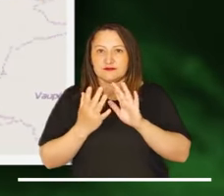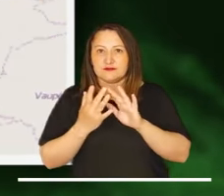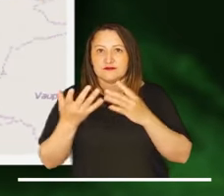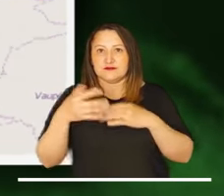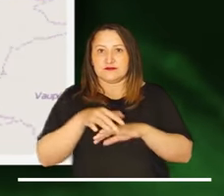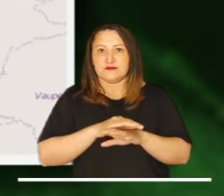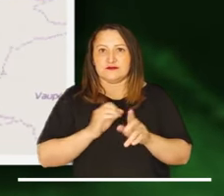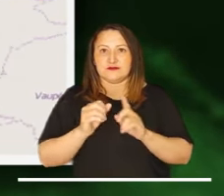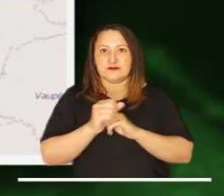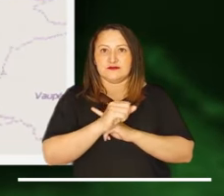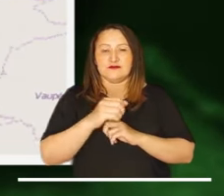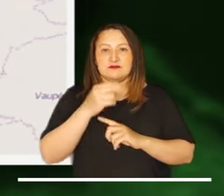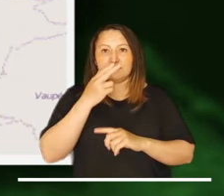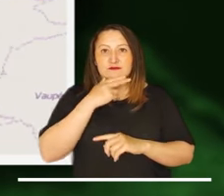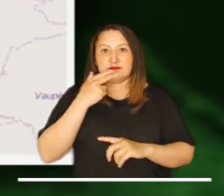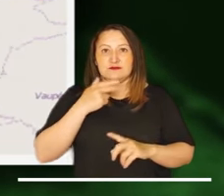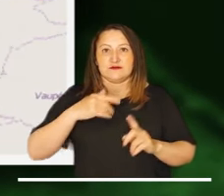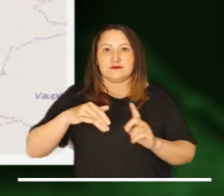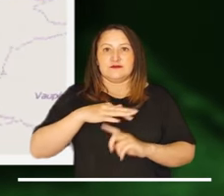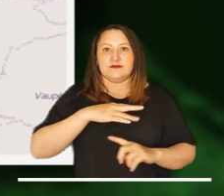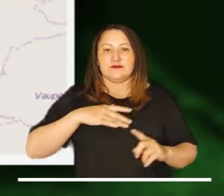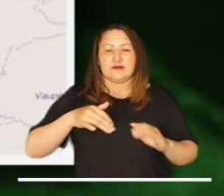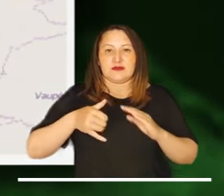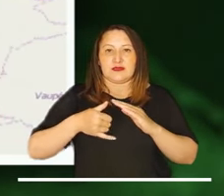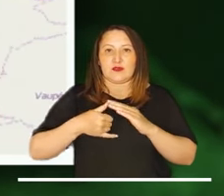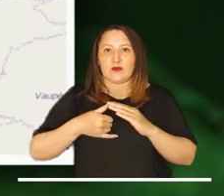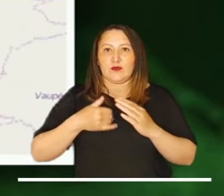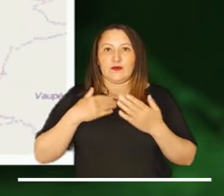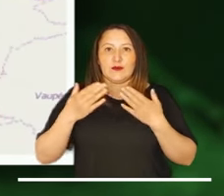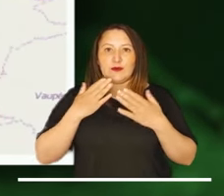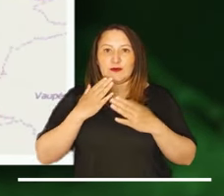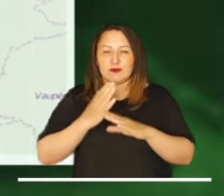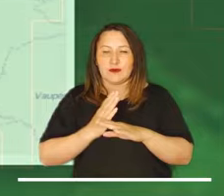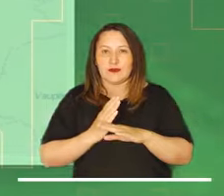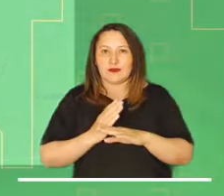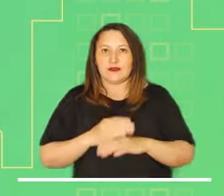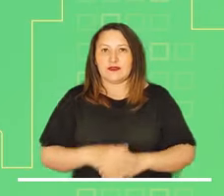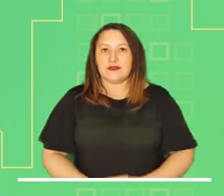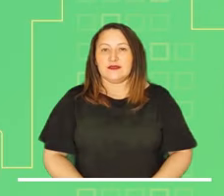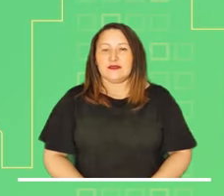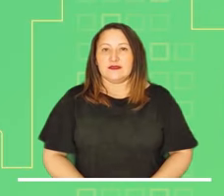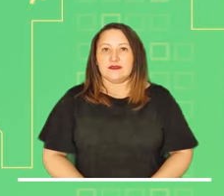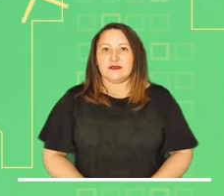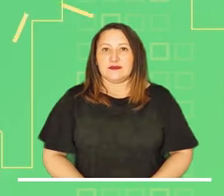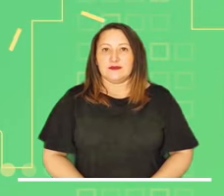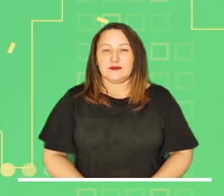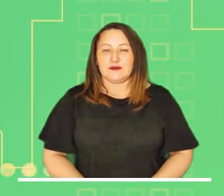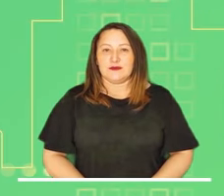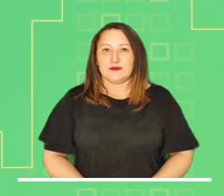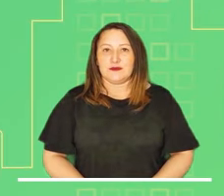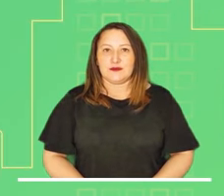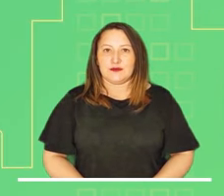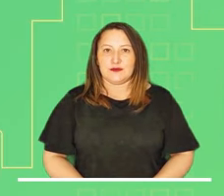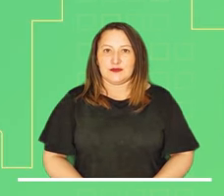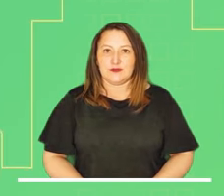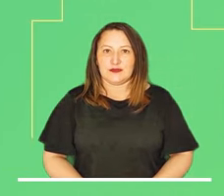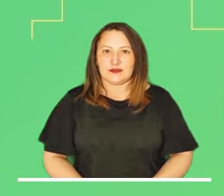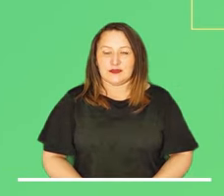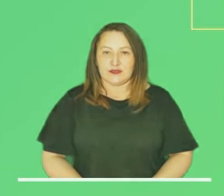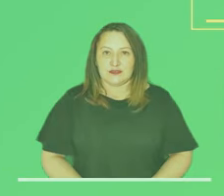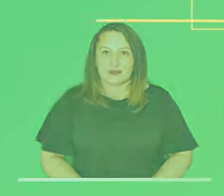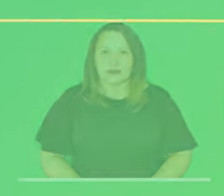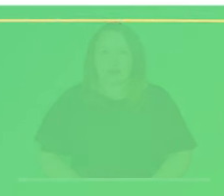activa la alerta roja por alta probabilidad de deslizamientos. Síguenos en nuestras redes sociales.